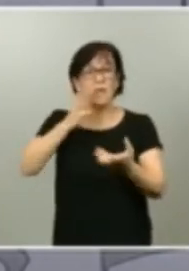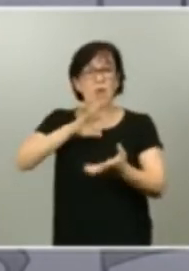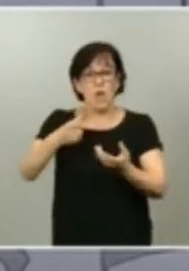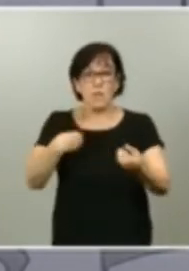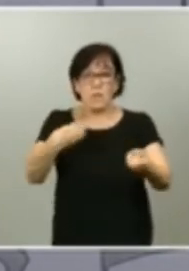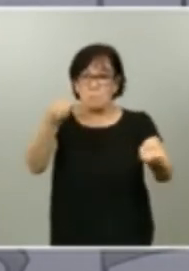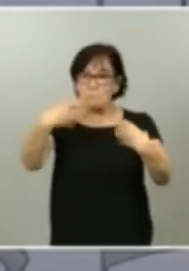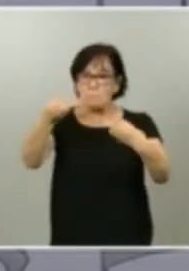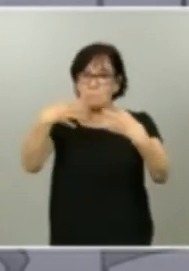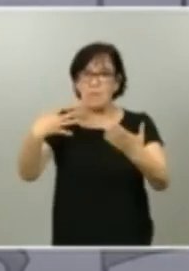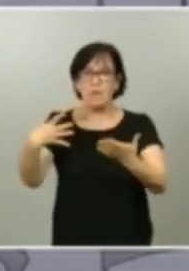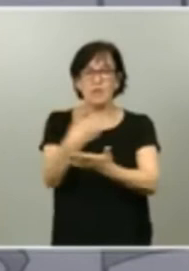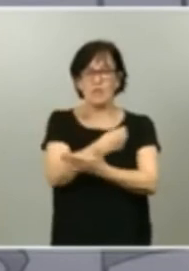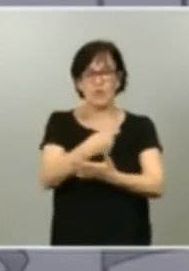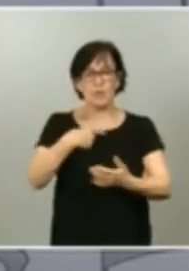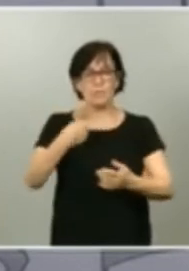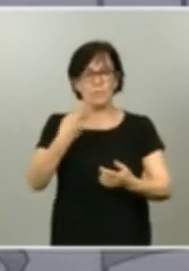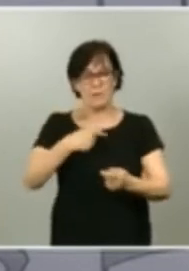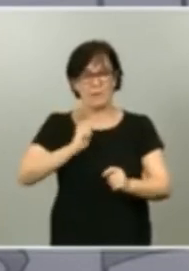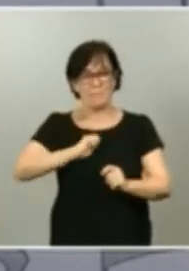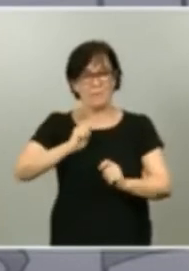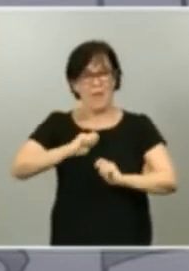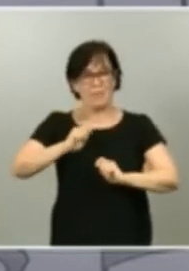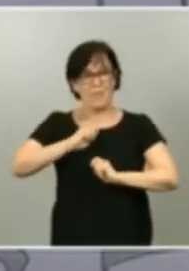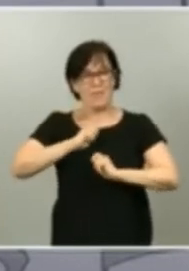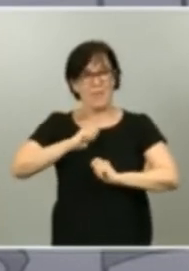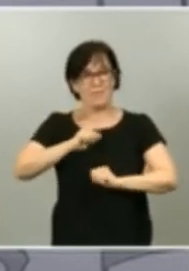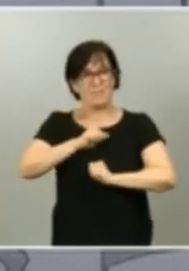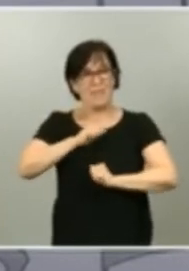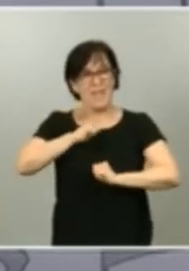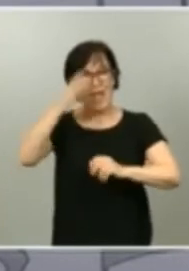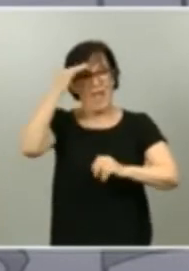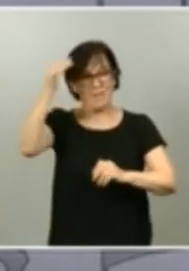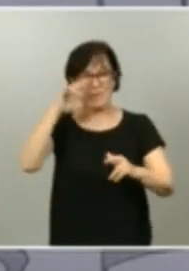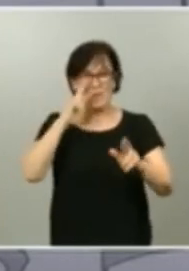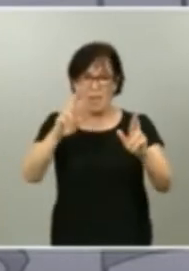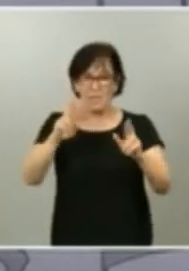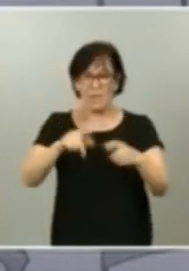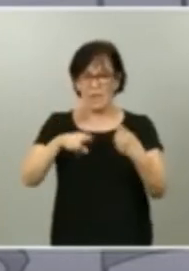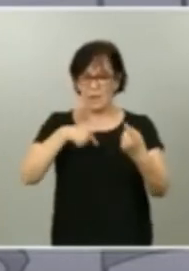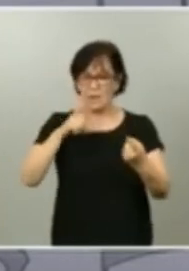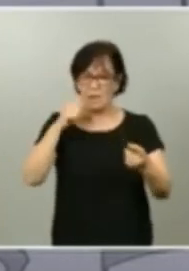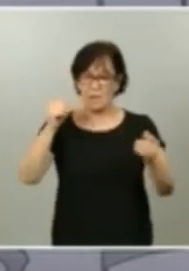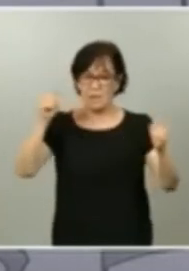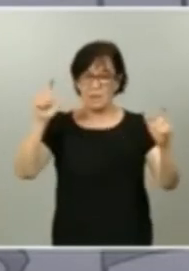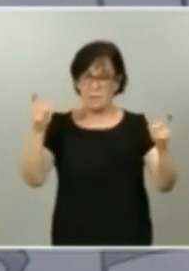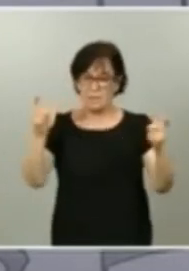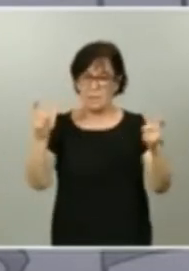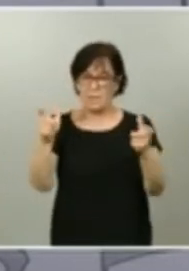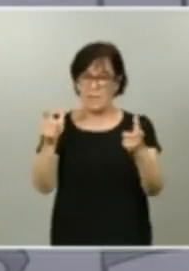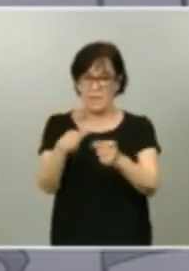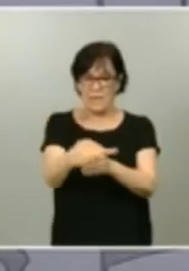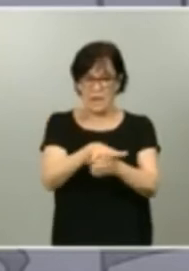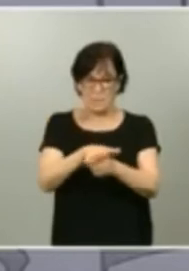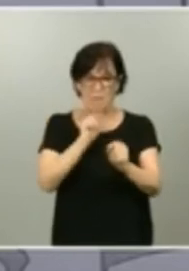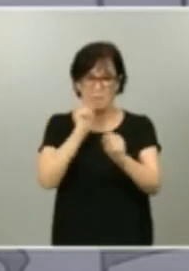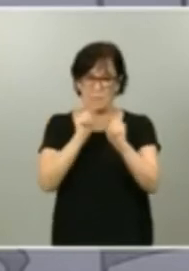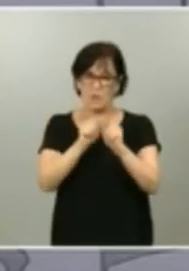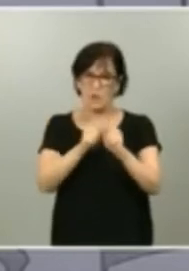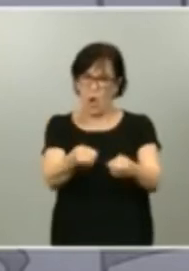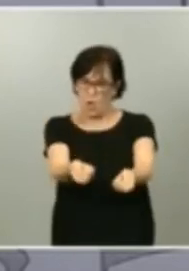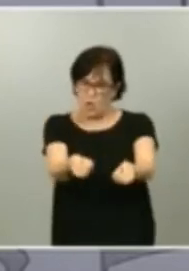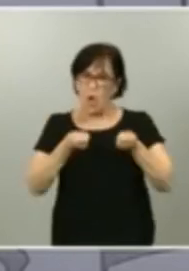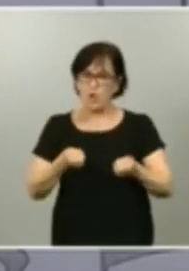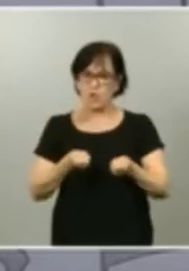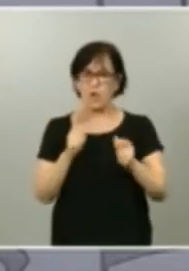alimentan a la esperanza y a la vez que reducimos el espacio del virus y le mantenemos a raya empieza a parecer